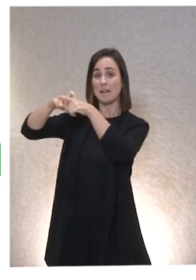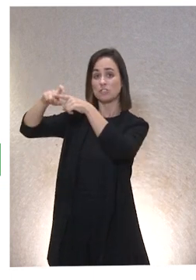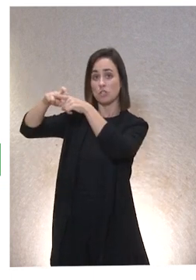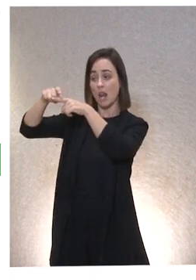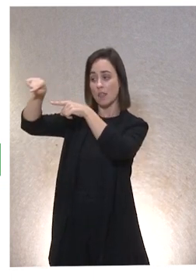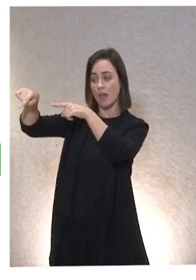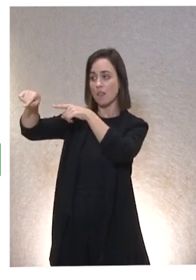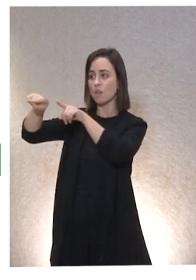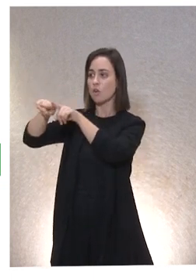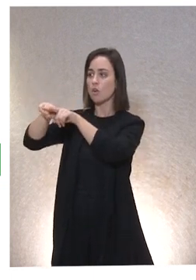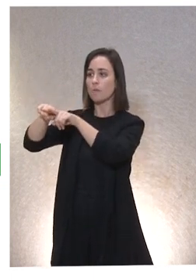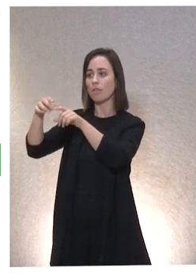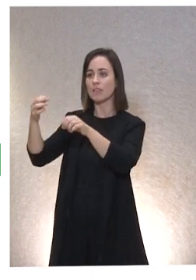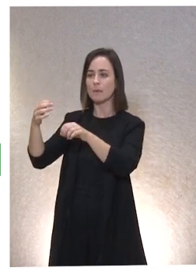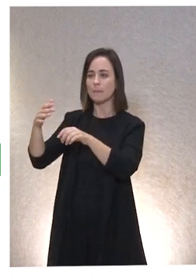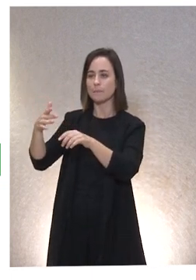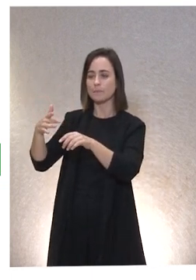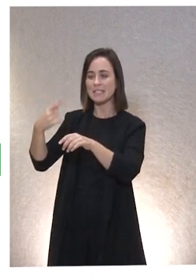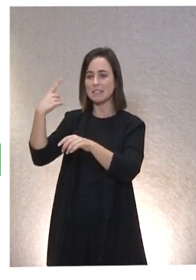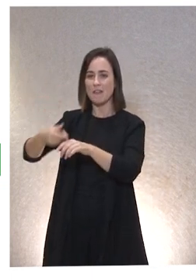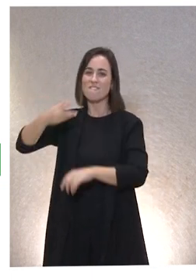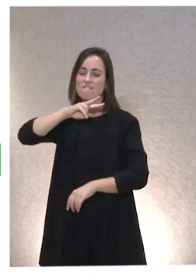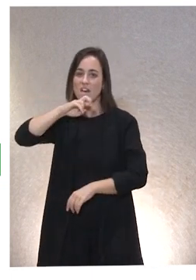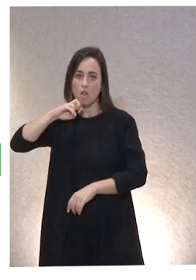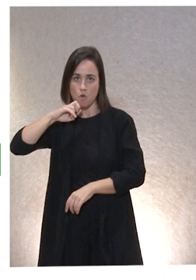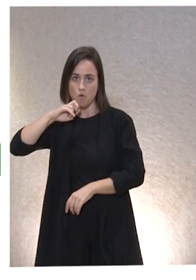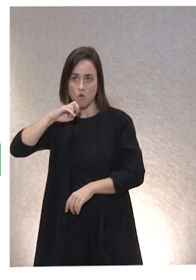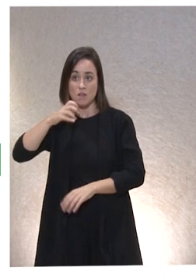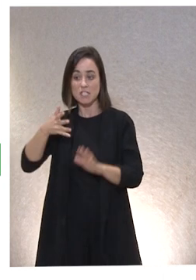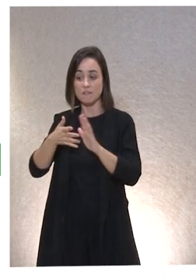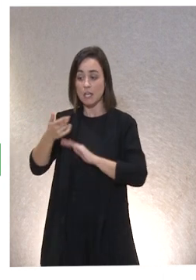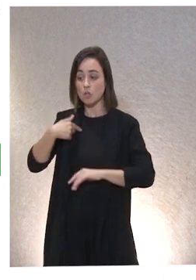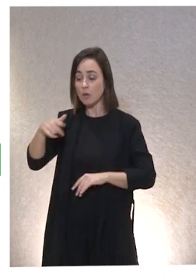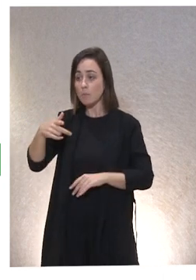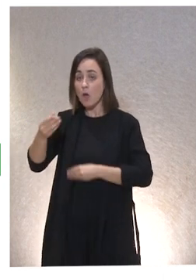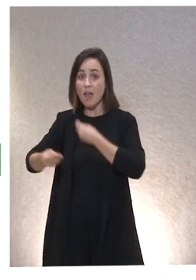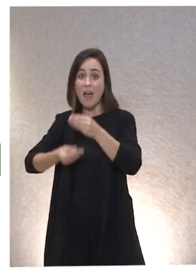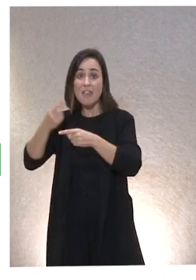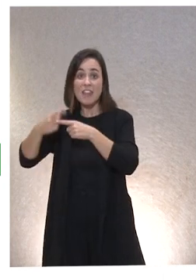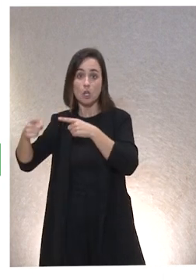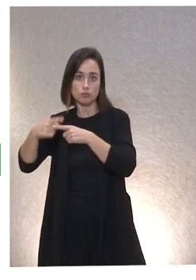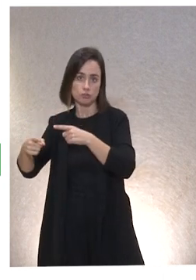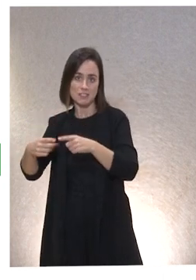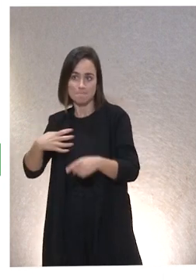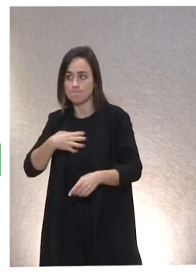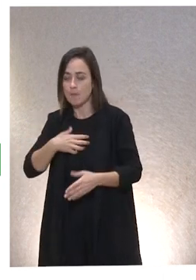menores posibilidades de hacer ciertas cosas. A mí me están llamando ya también para el tema de personas mayores.